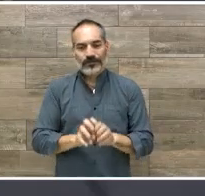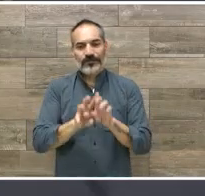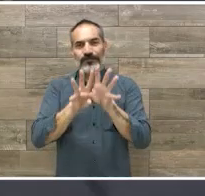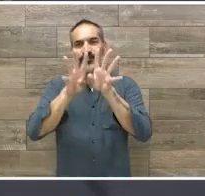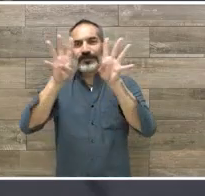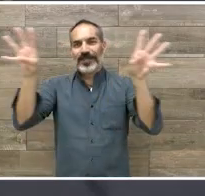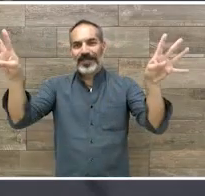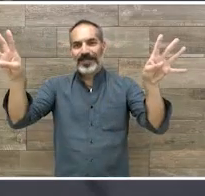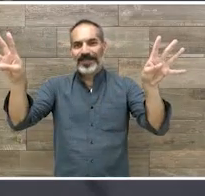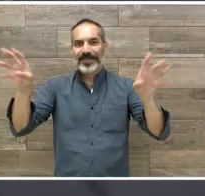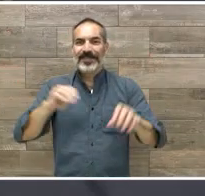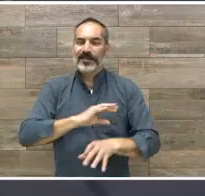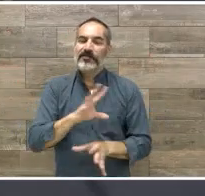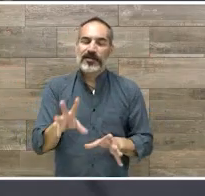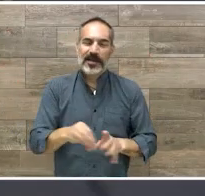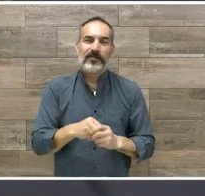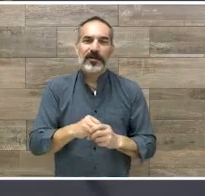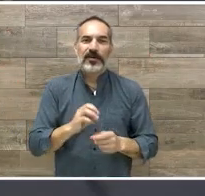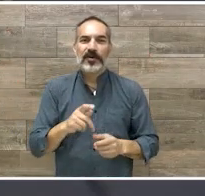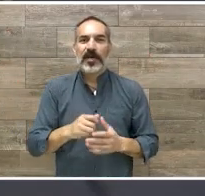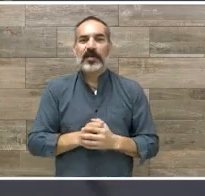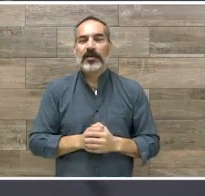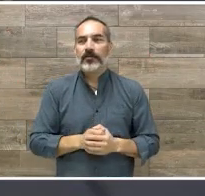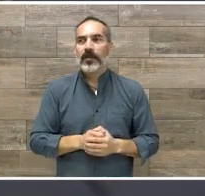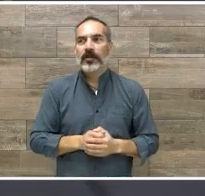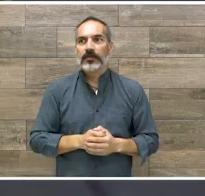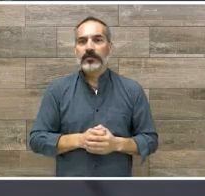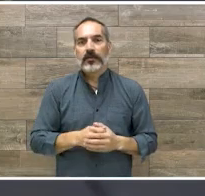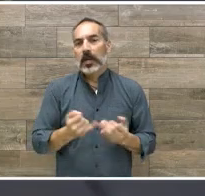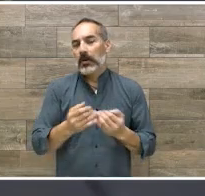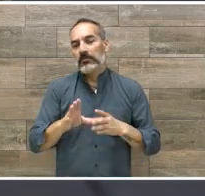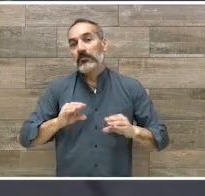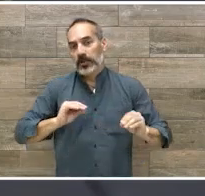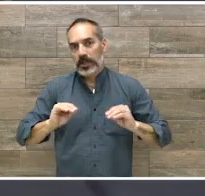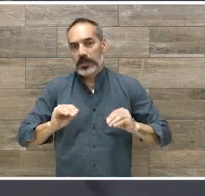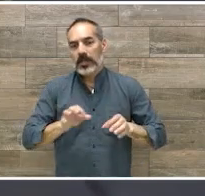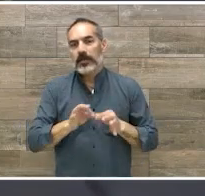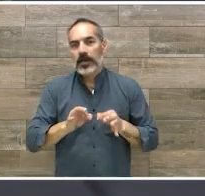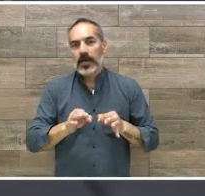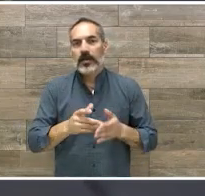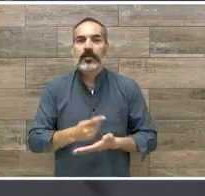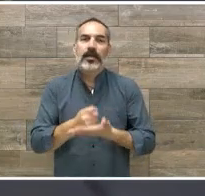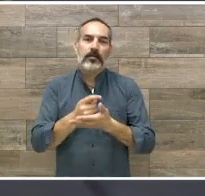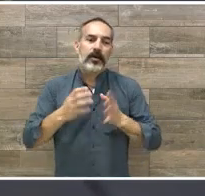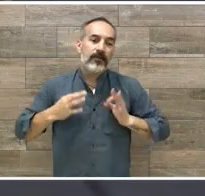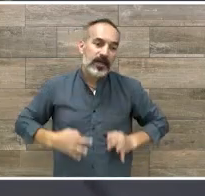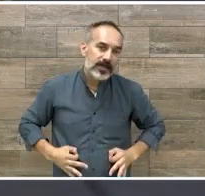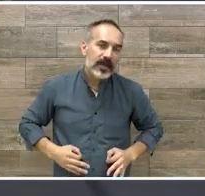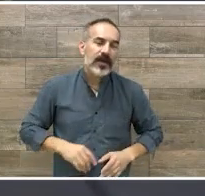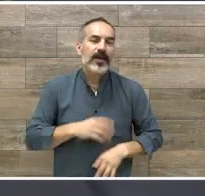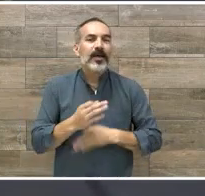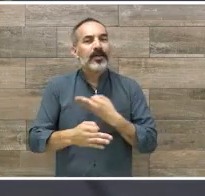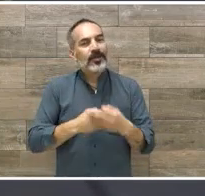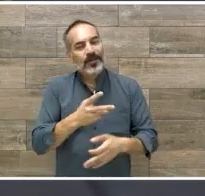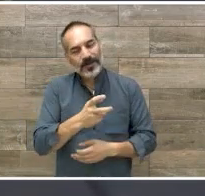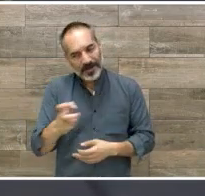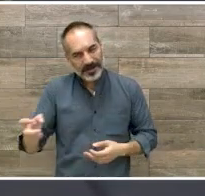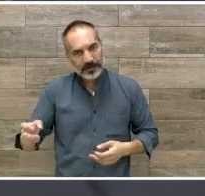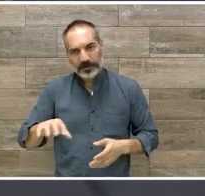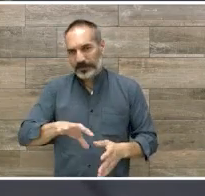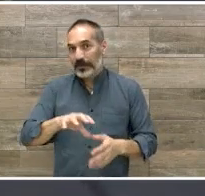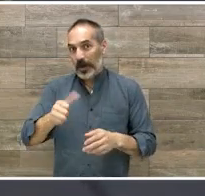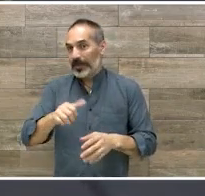especialización motricidad, pues terapia física también, terapia ocupacional entonces solamente hay que recordar